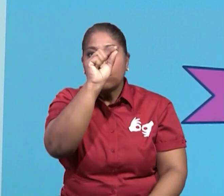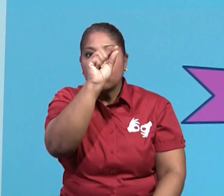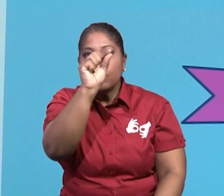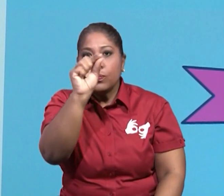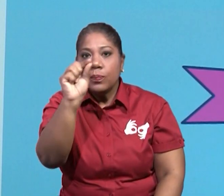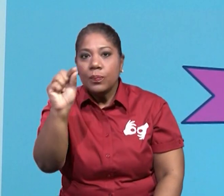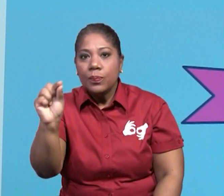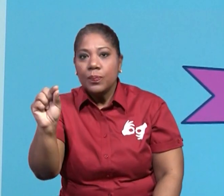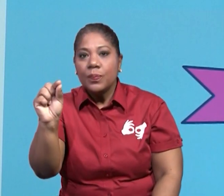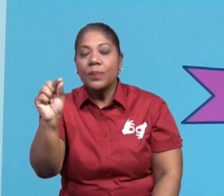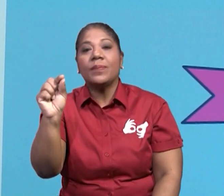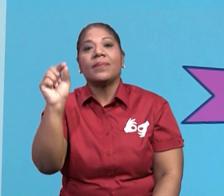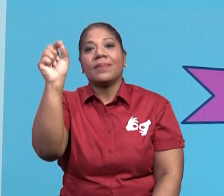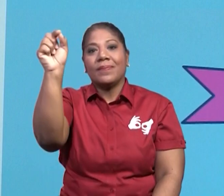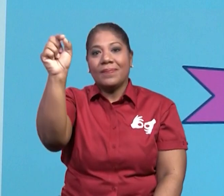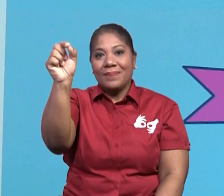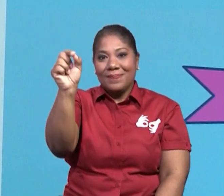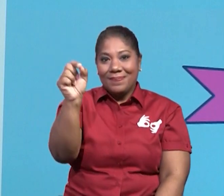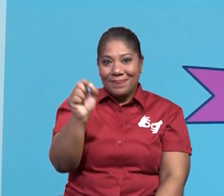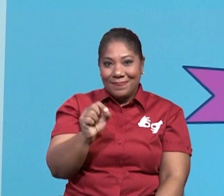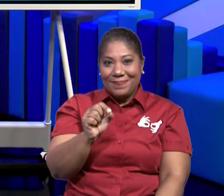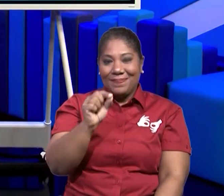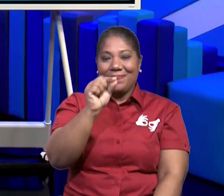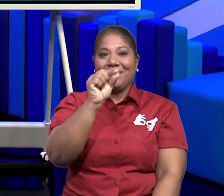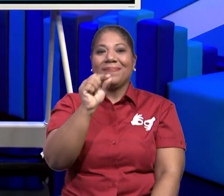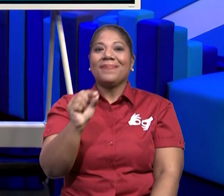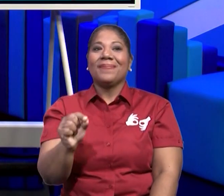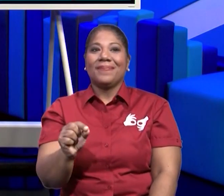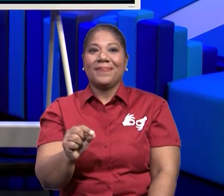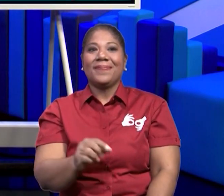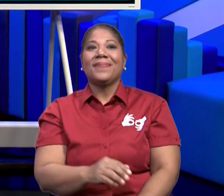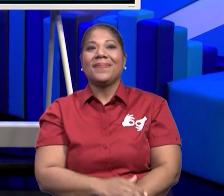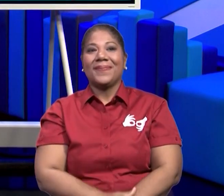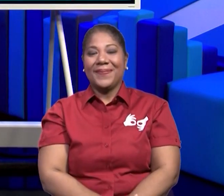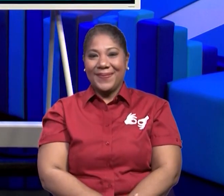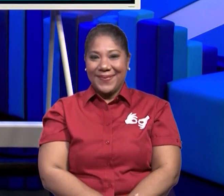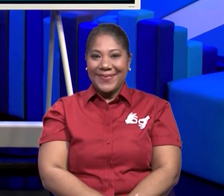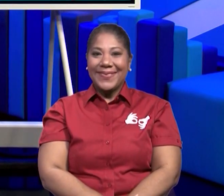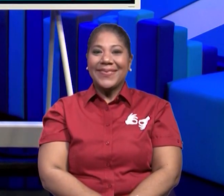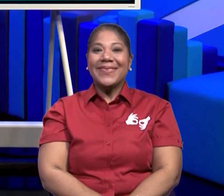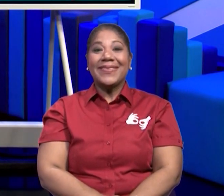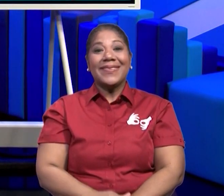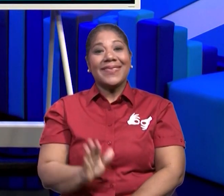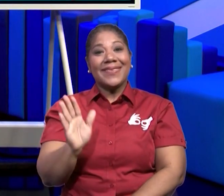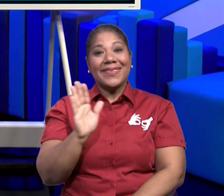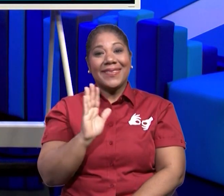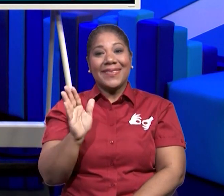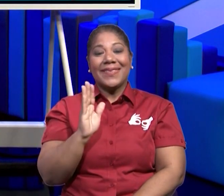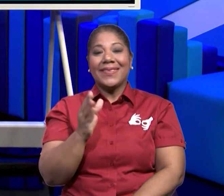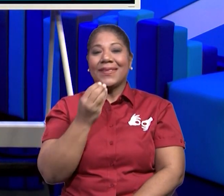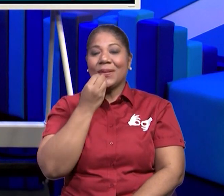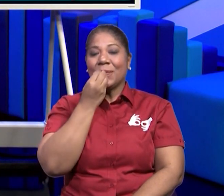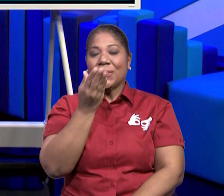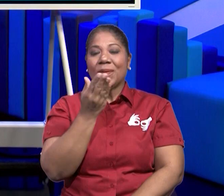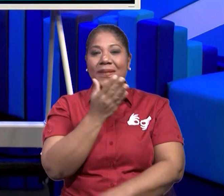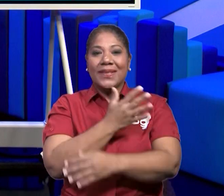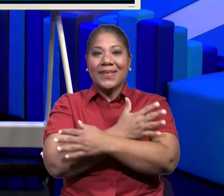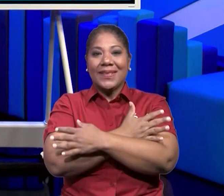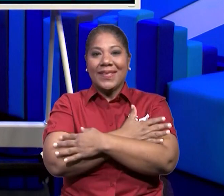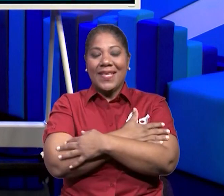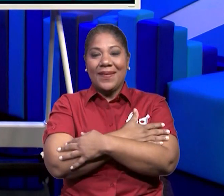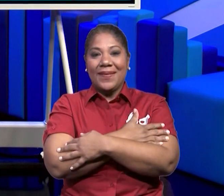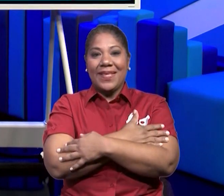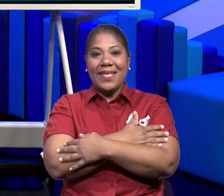entonces a unirla con una línea. Y ahora sí, chicos, nos despedimos con un beso, con un abrazo,